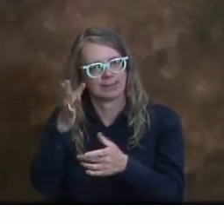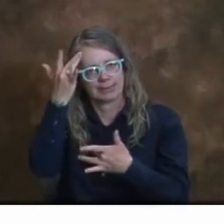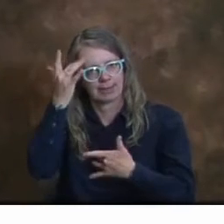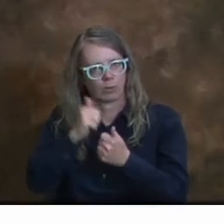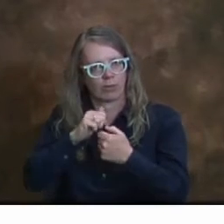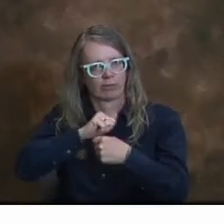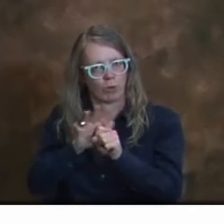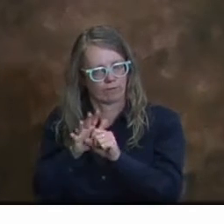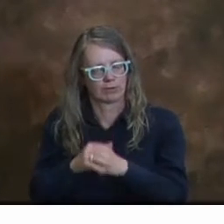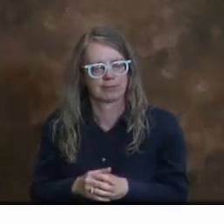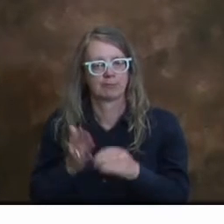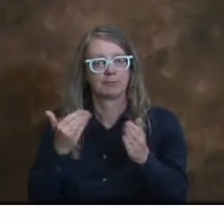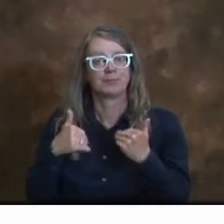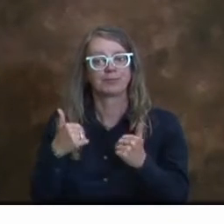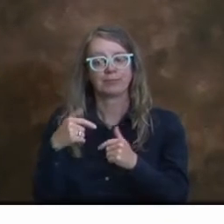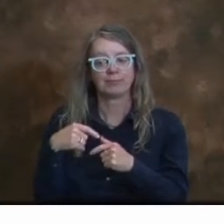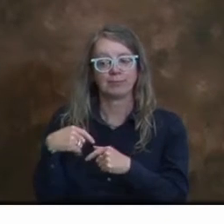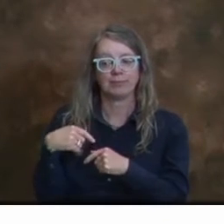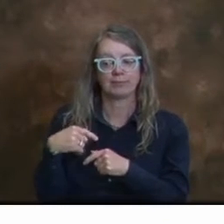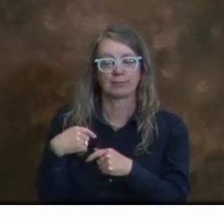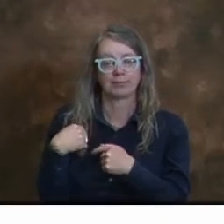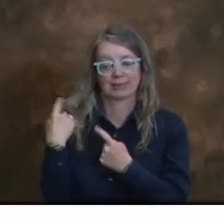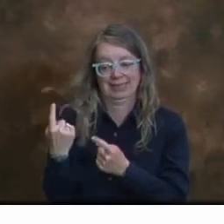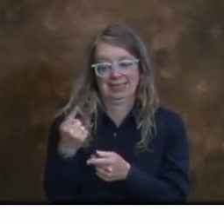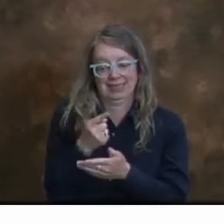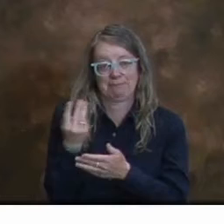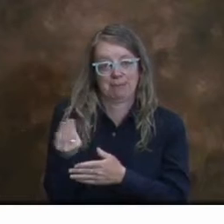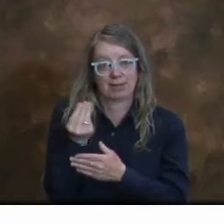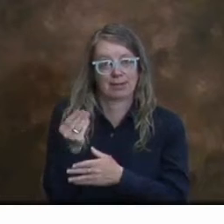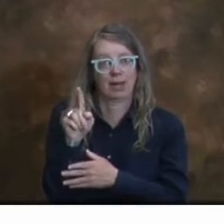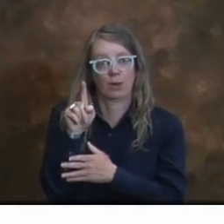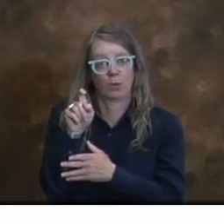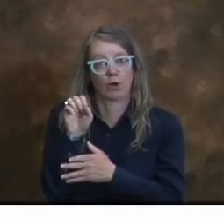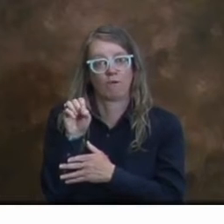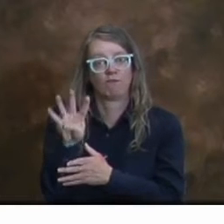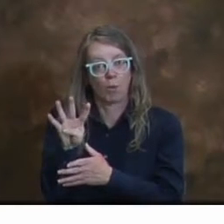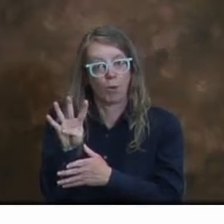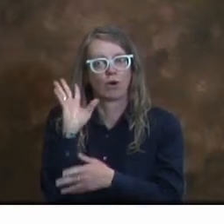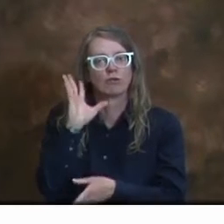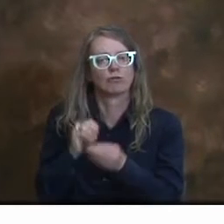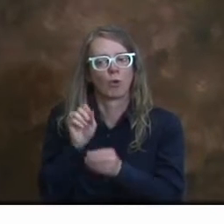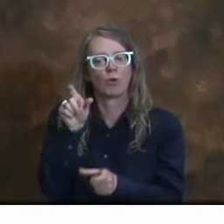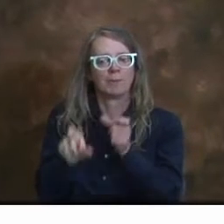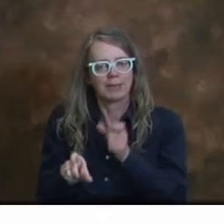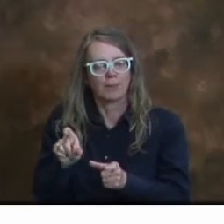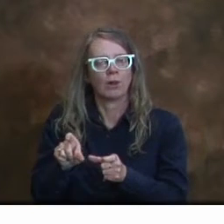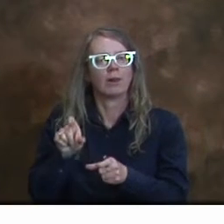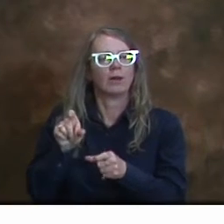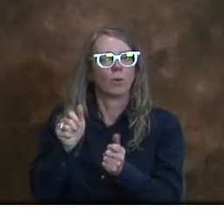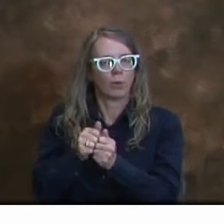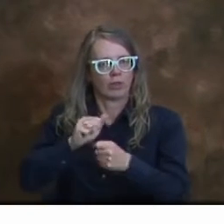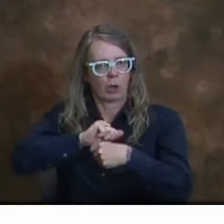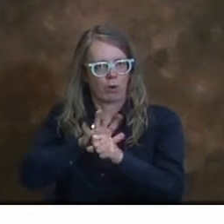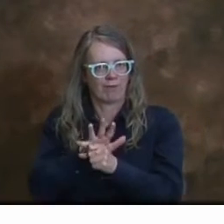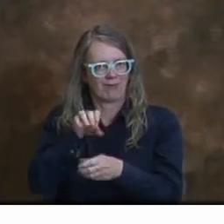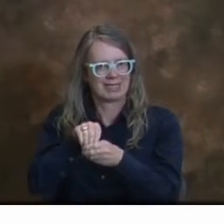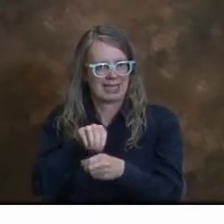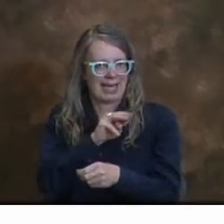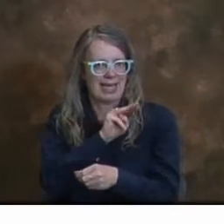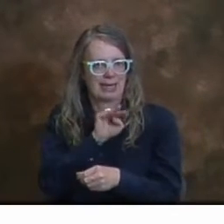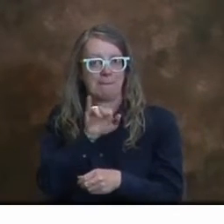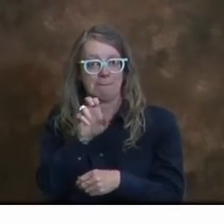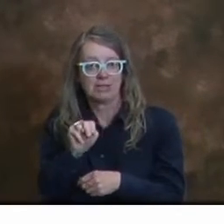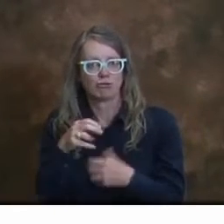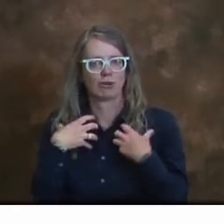A día de lunes teníamos 104 pacientes en total en el sistema de Mission enfermados